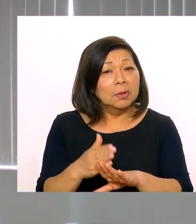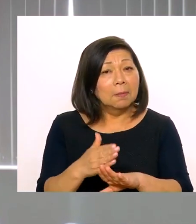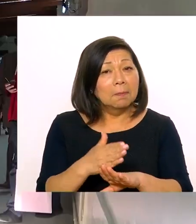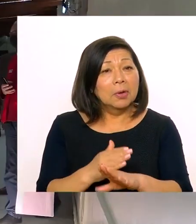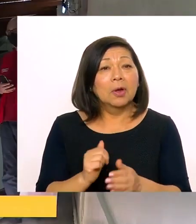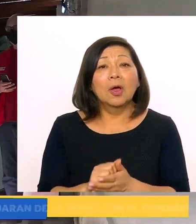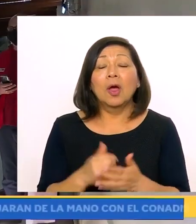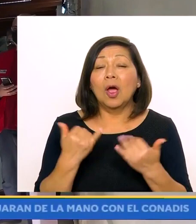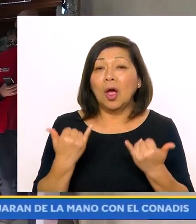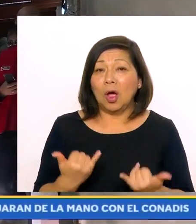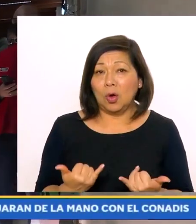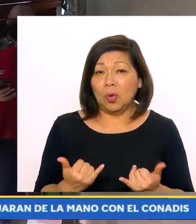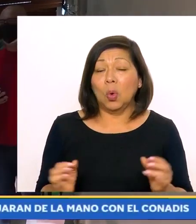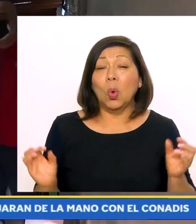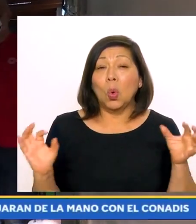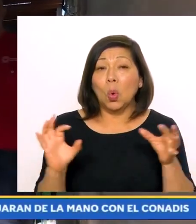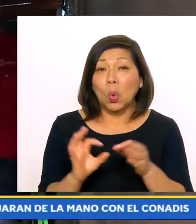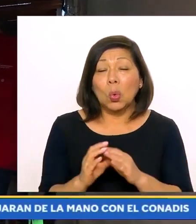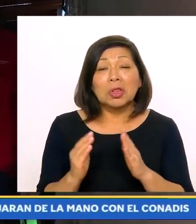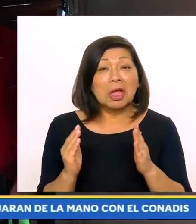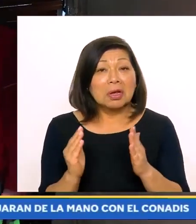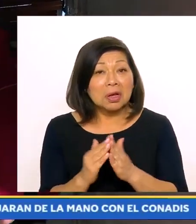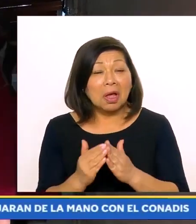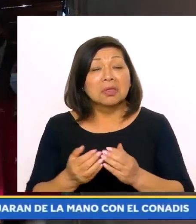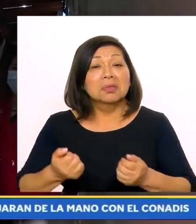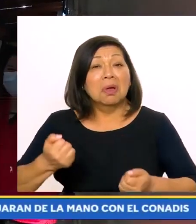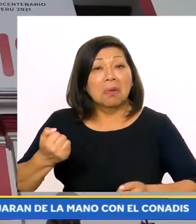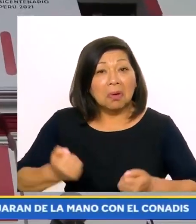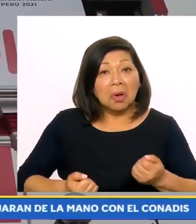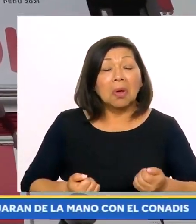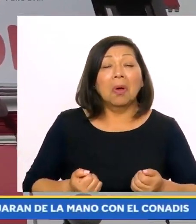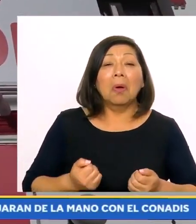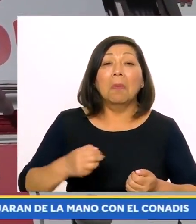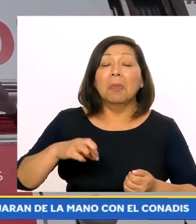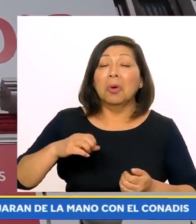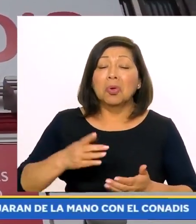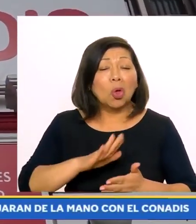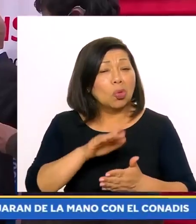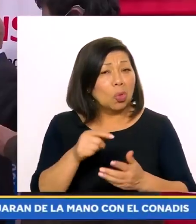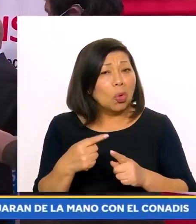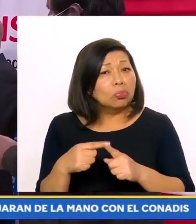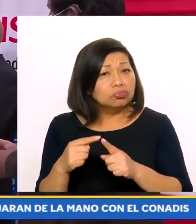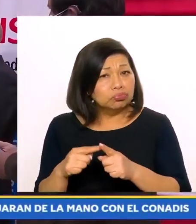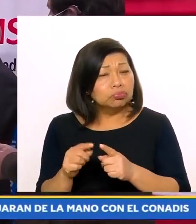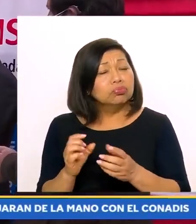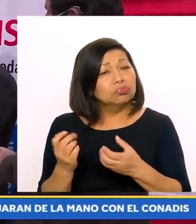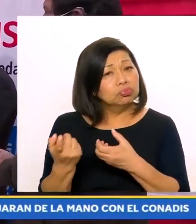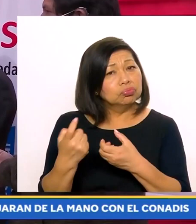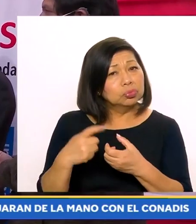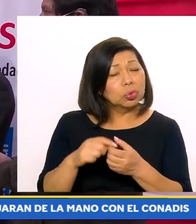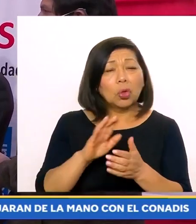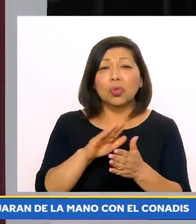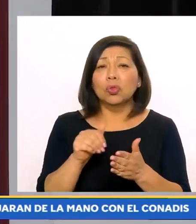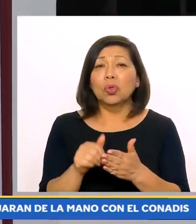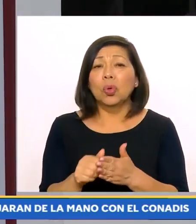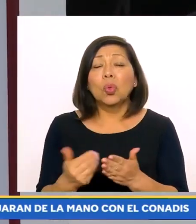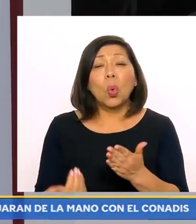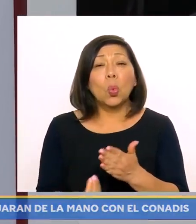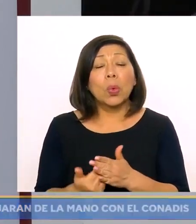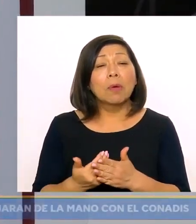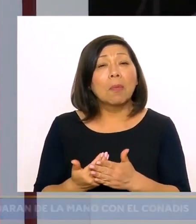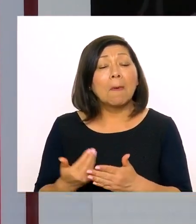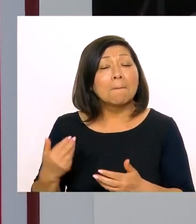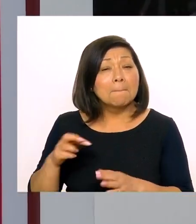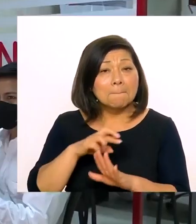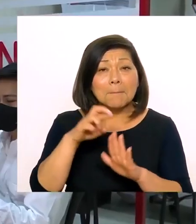públicas, en los diversos proyectos que van a desarrollar, y ahora que nos hemos juntado con vivienda, con transporte, con PRONIEL, vamos